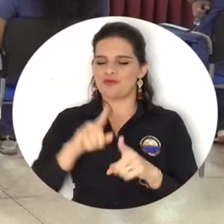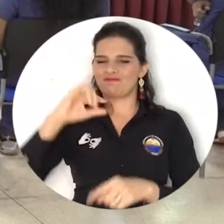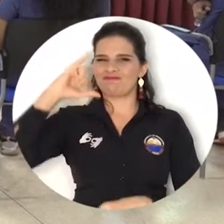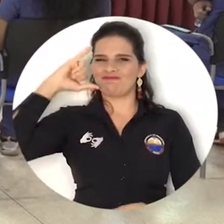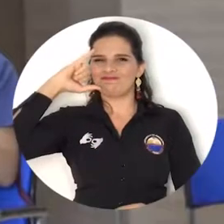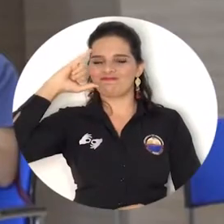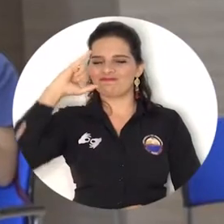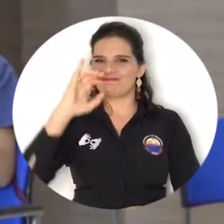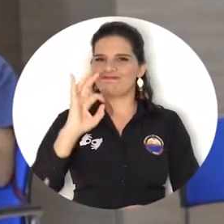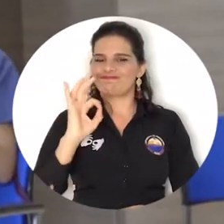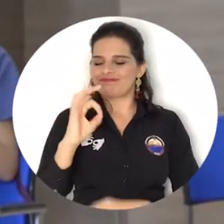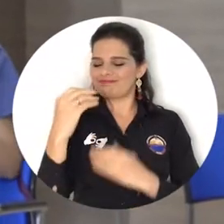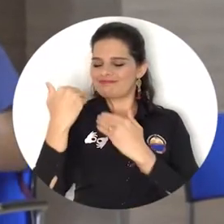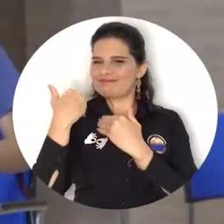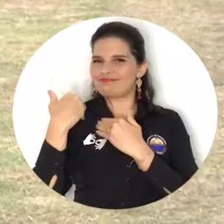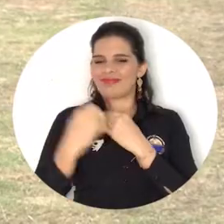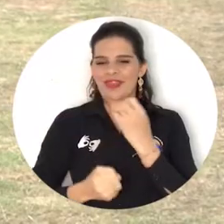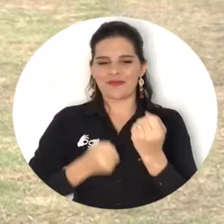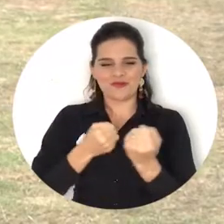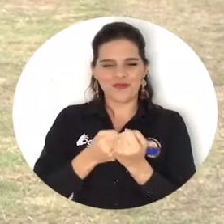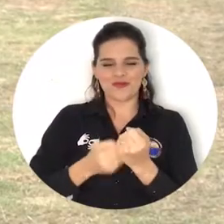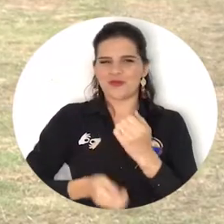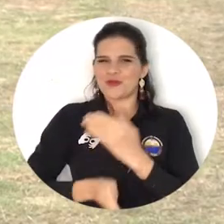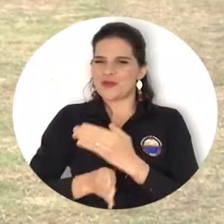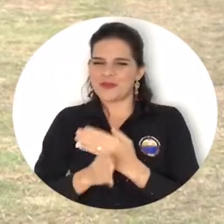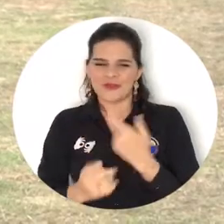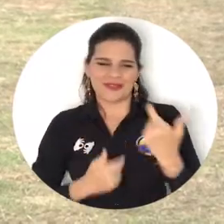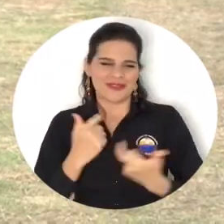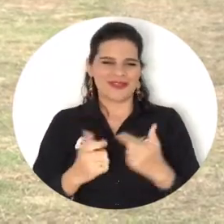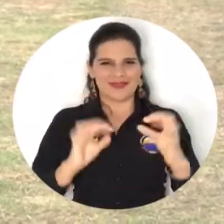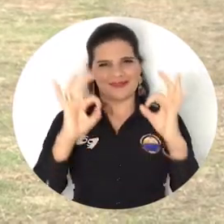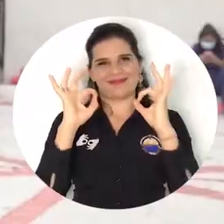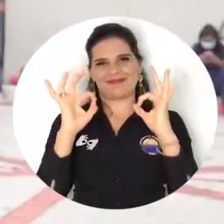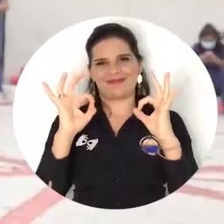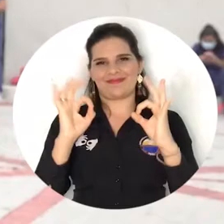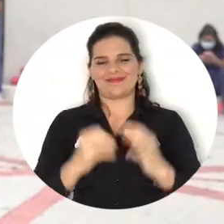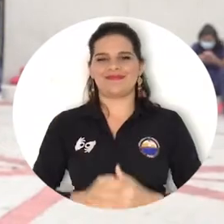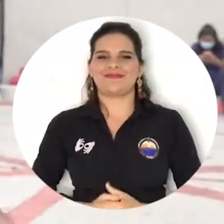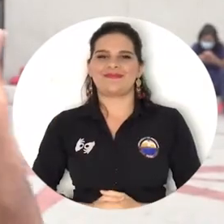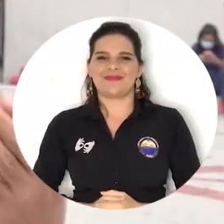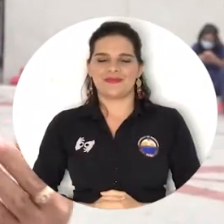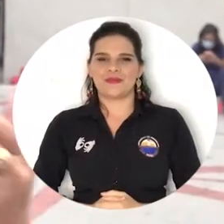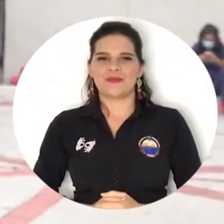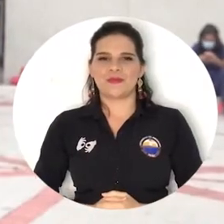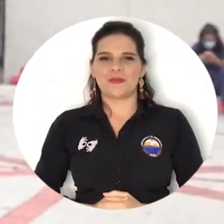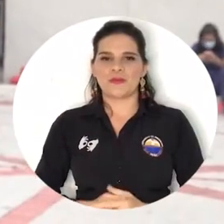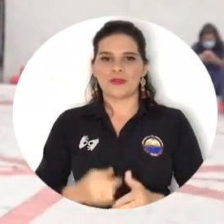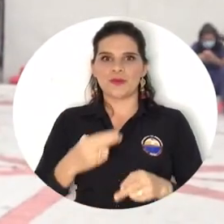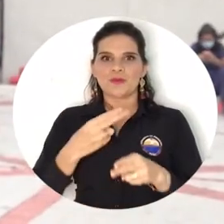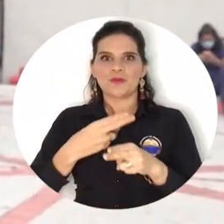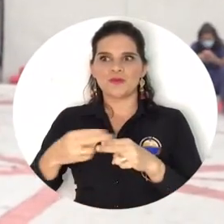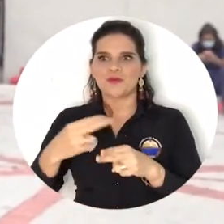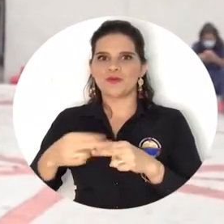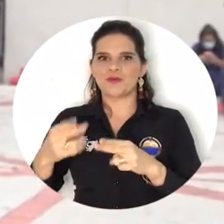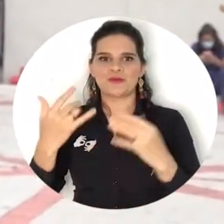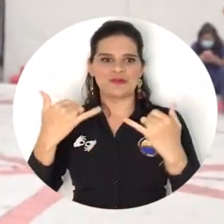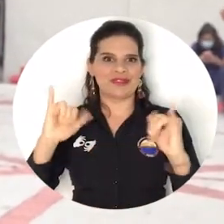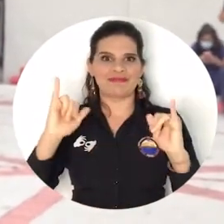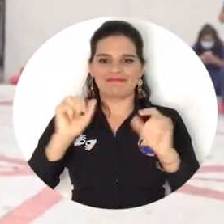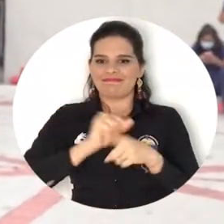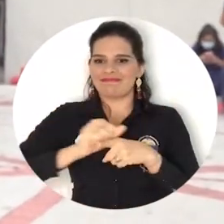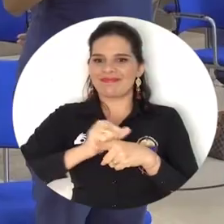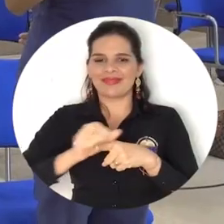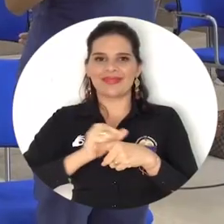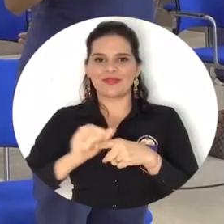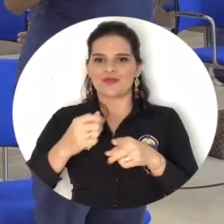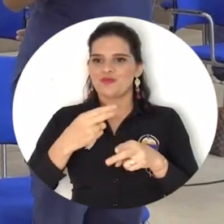psicólogos que estamos con el deber de continuar en esa búsqueda de la calidad. Y ahora a un paso de salir a la sociedad somos